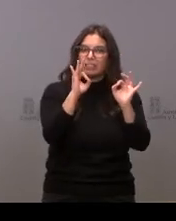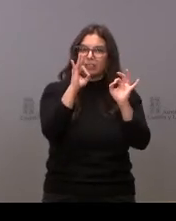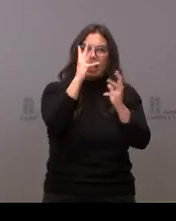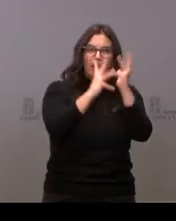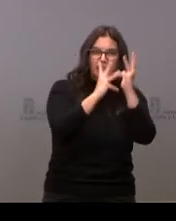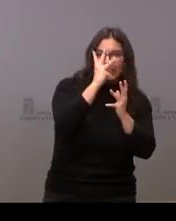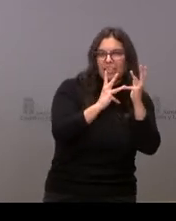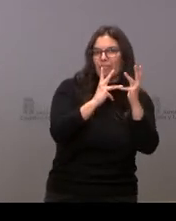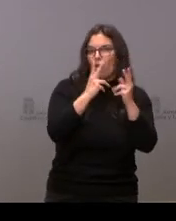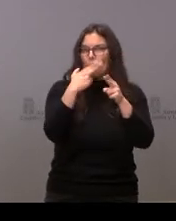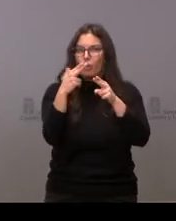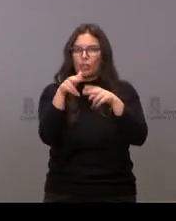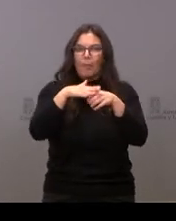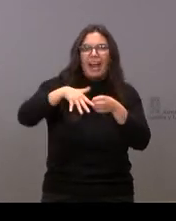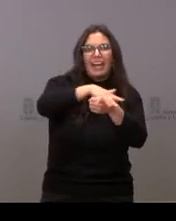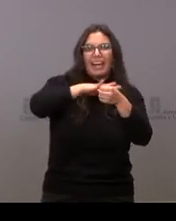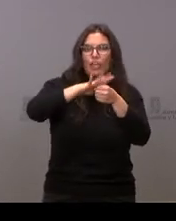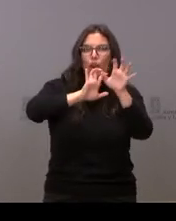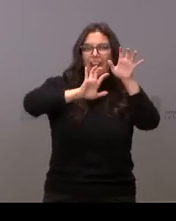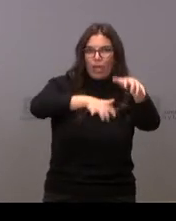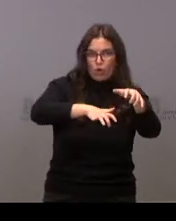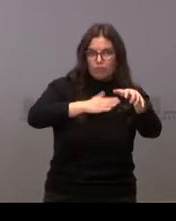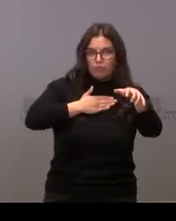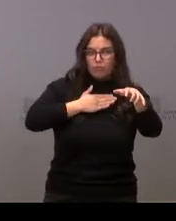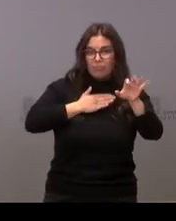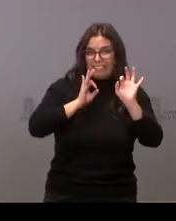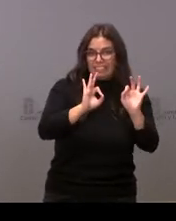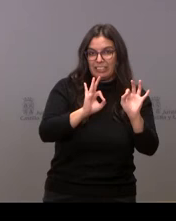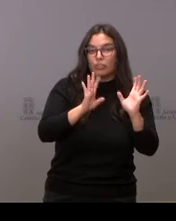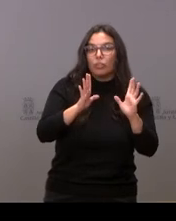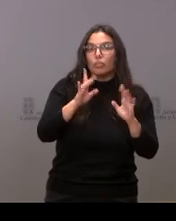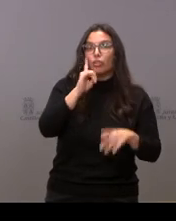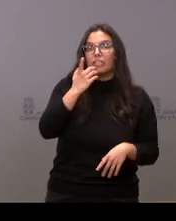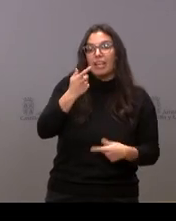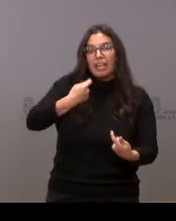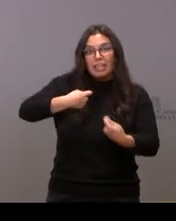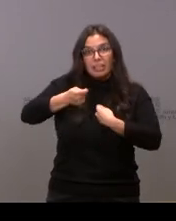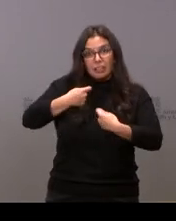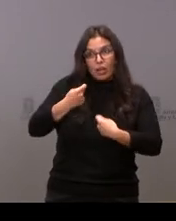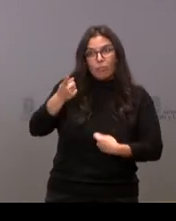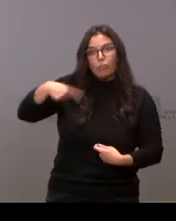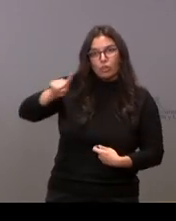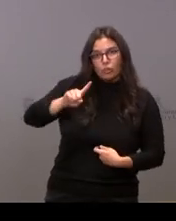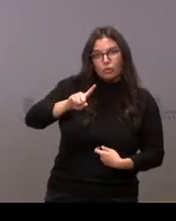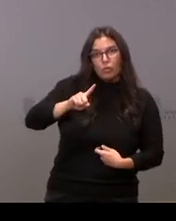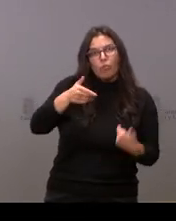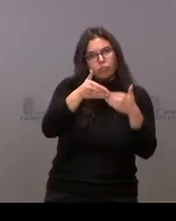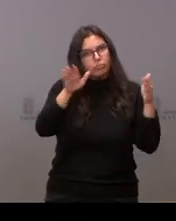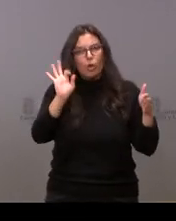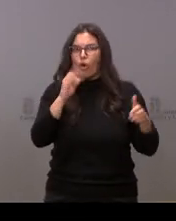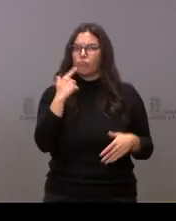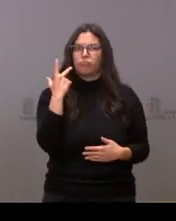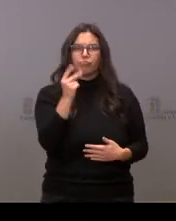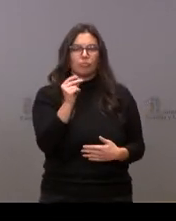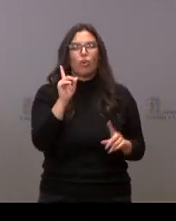para la región leonesa y para León. No sé si entrarían dentro de esa negociación en estos términos o nos teñimos exclusivamente a cuestiones de